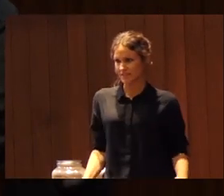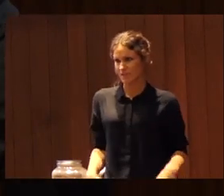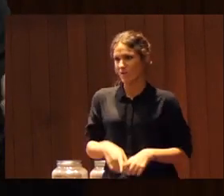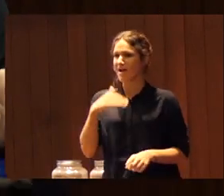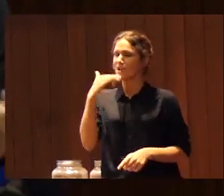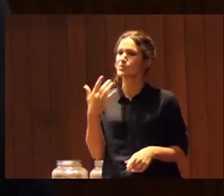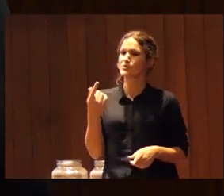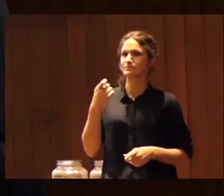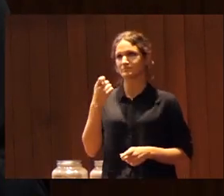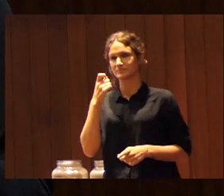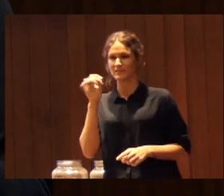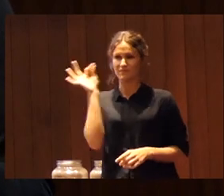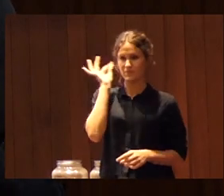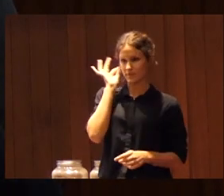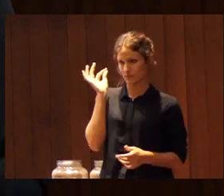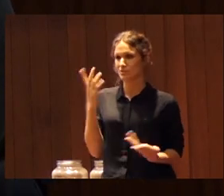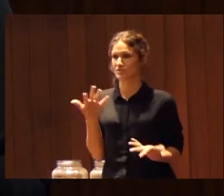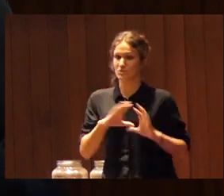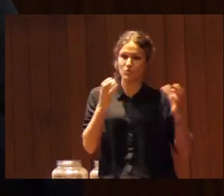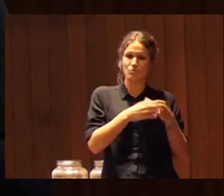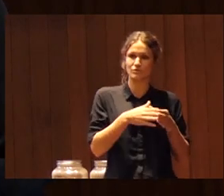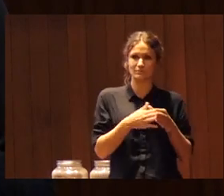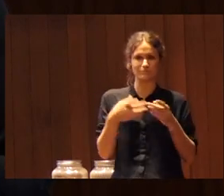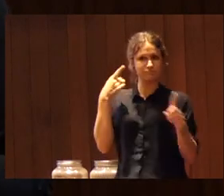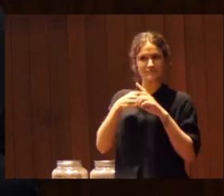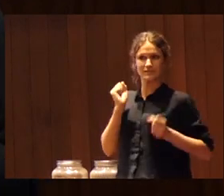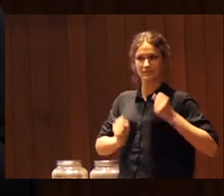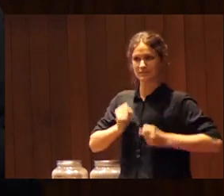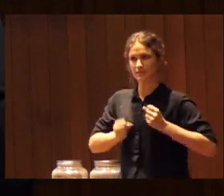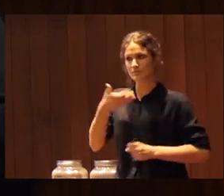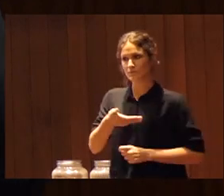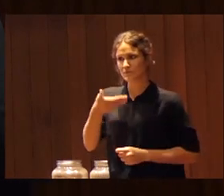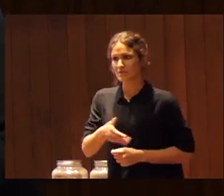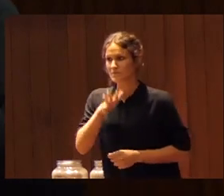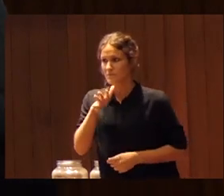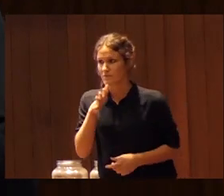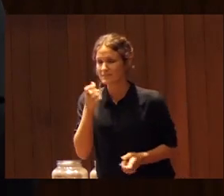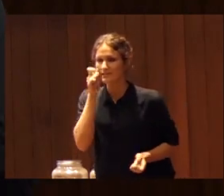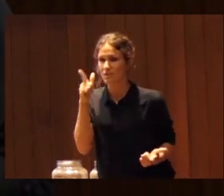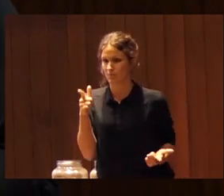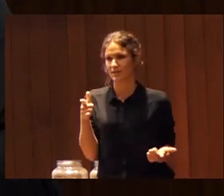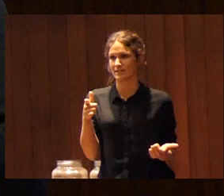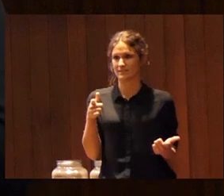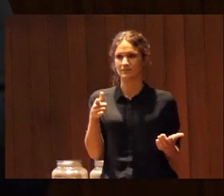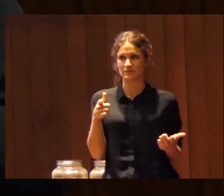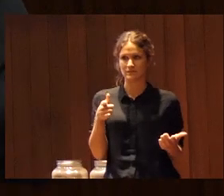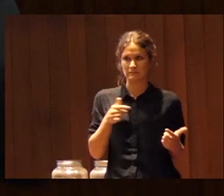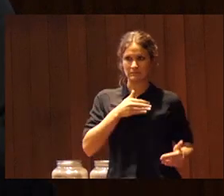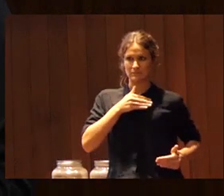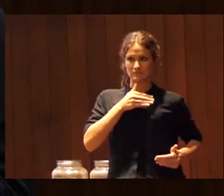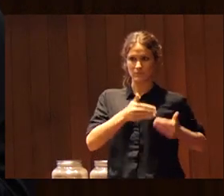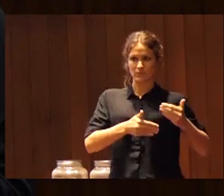femeninos entonces estos grupos de ir a correr son importantes ¿por qué? porque se ve claramente como hay un proceso de